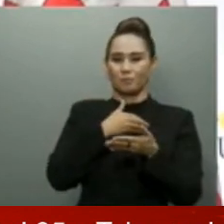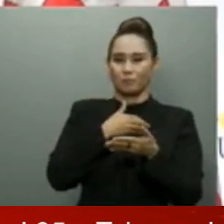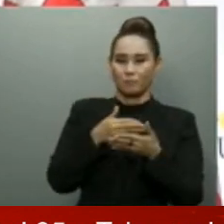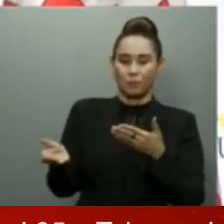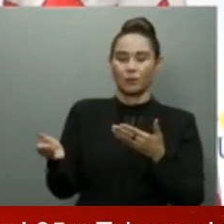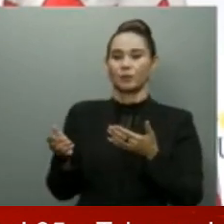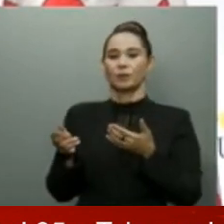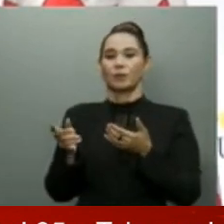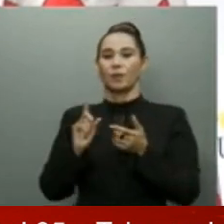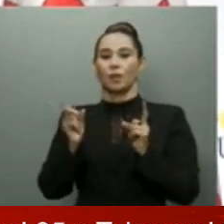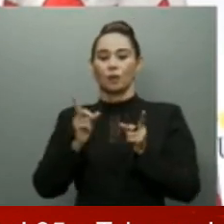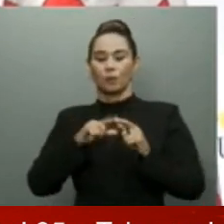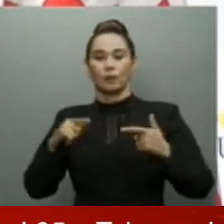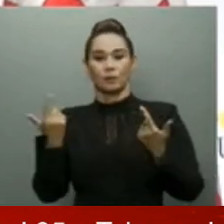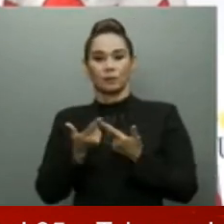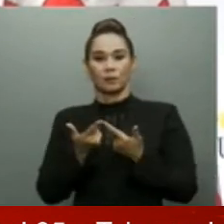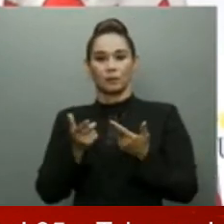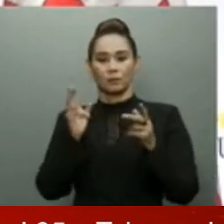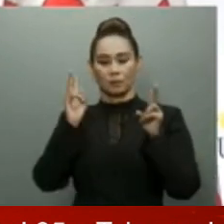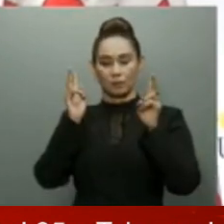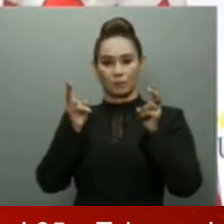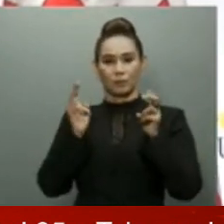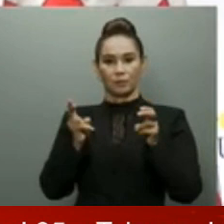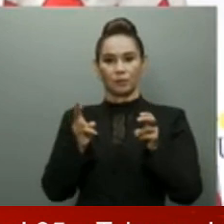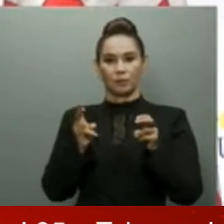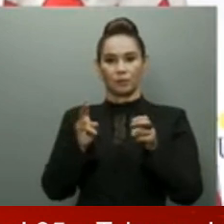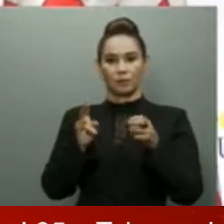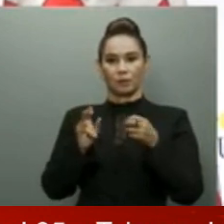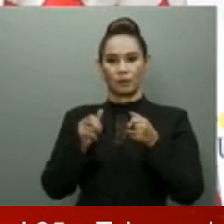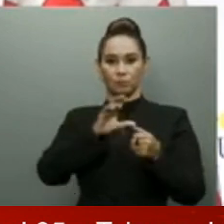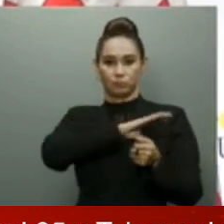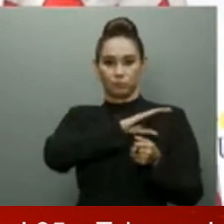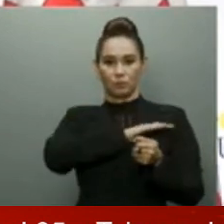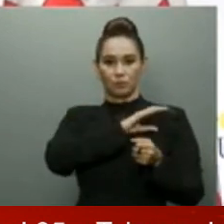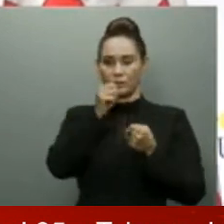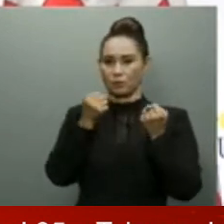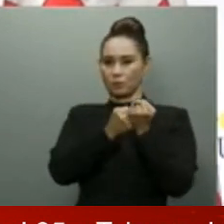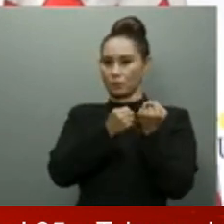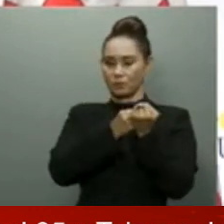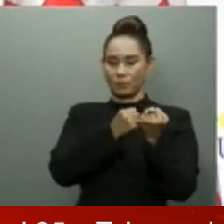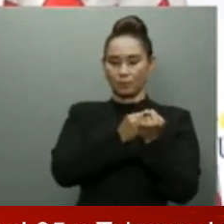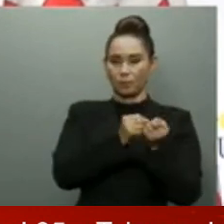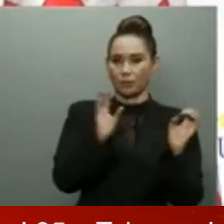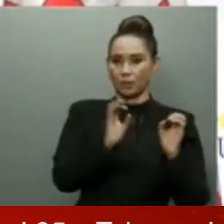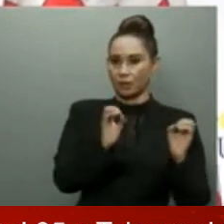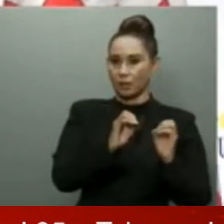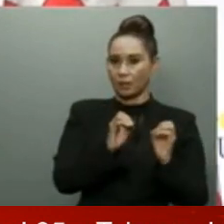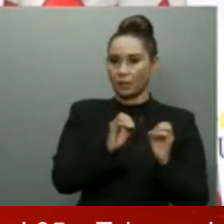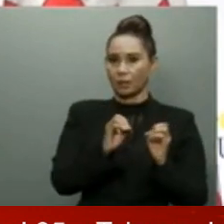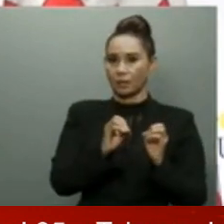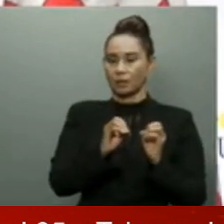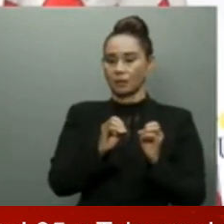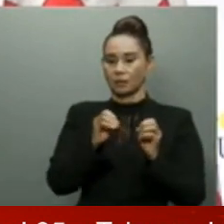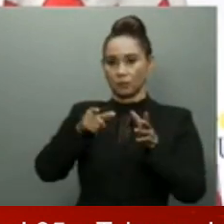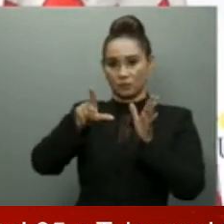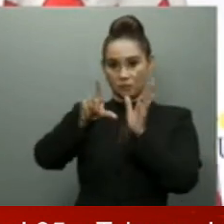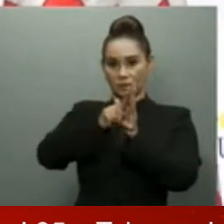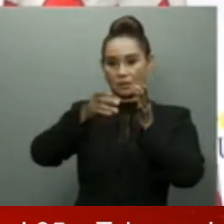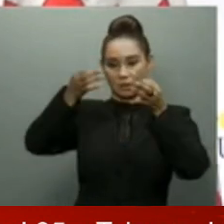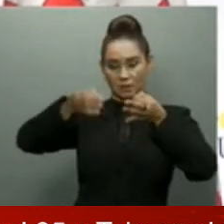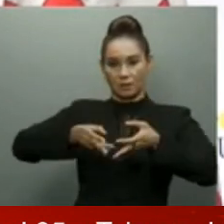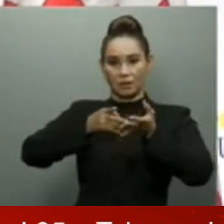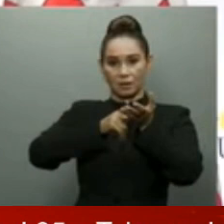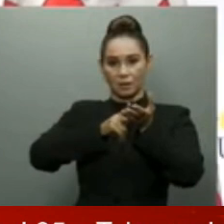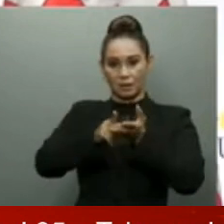policial desde el Ministerio de Interior y Policía no se apoyará ninguna versión que no sea la pegada a la verdad. Que no